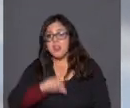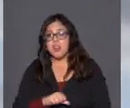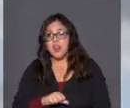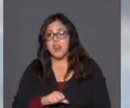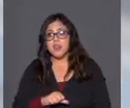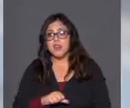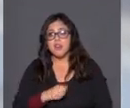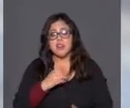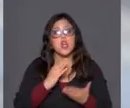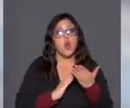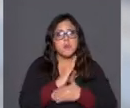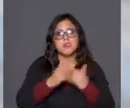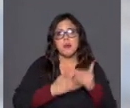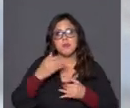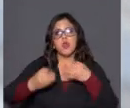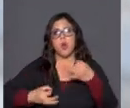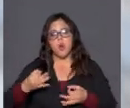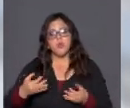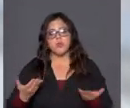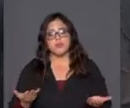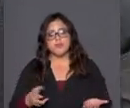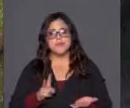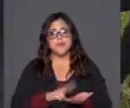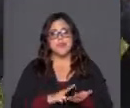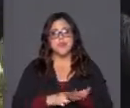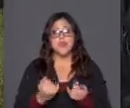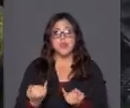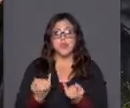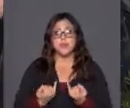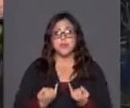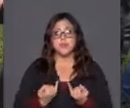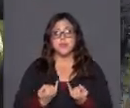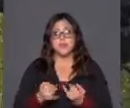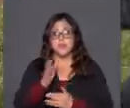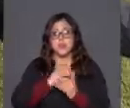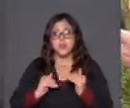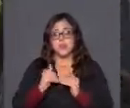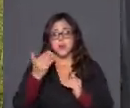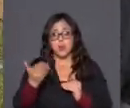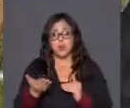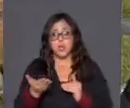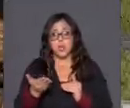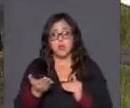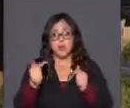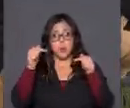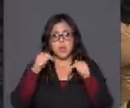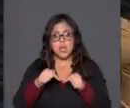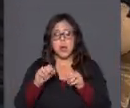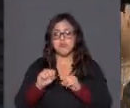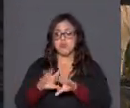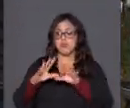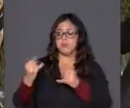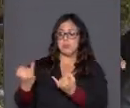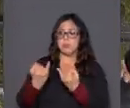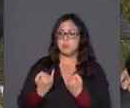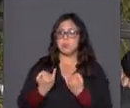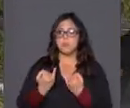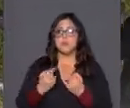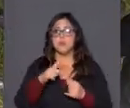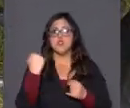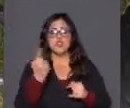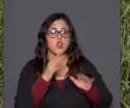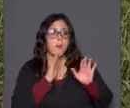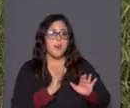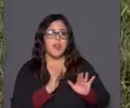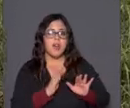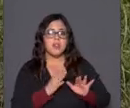este proceso judicial. La verdad que la información, al igual que ustedes, la recibimos el día de hoy y estamos a la espera de cuáles van